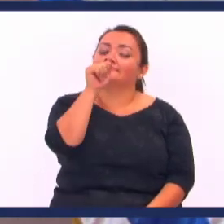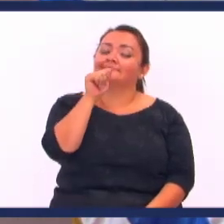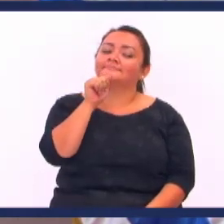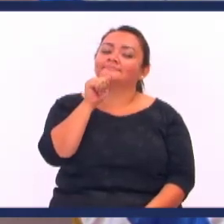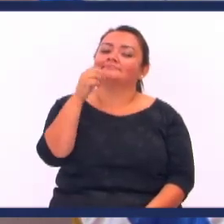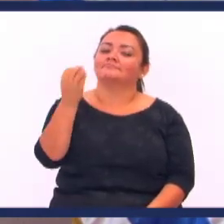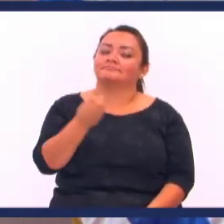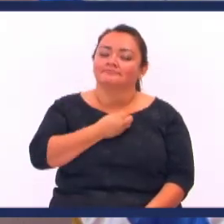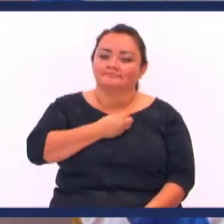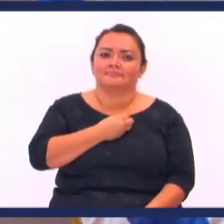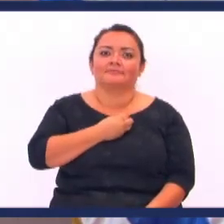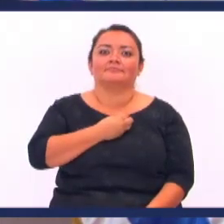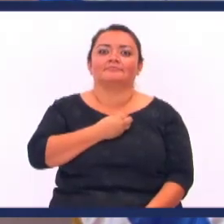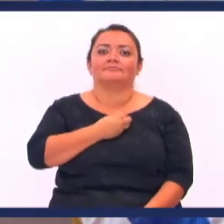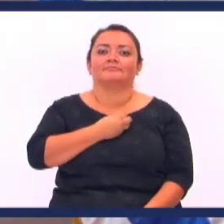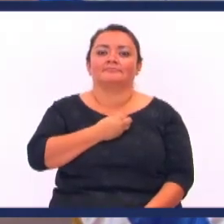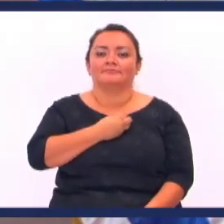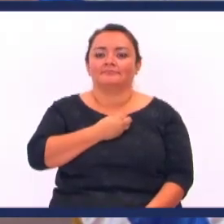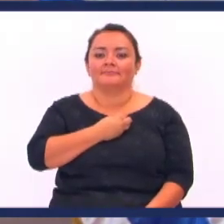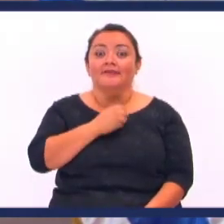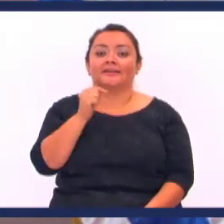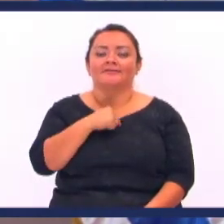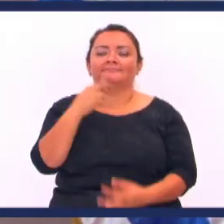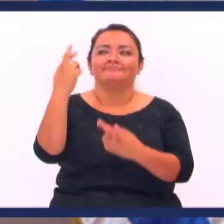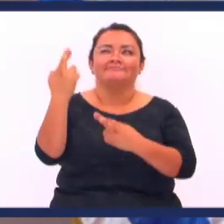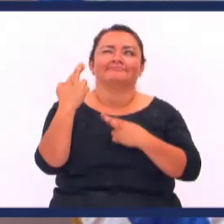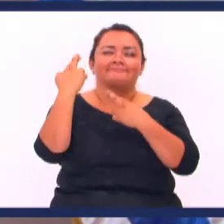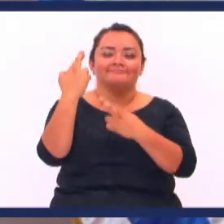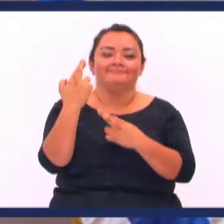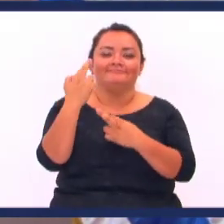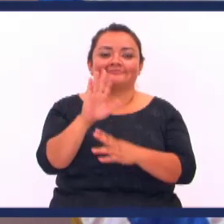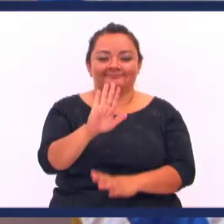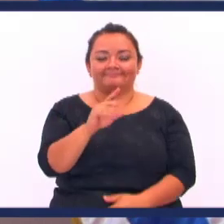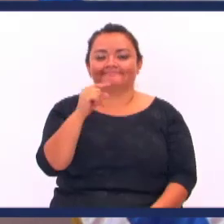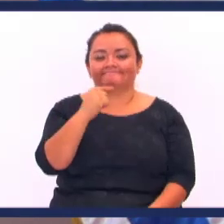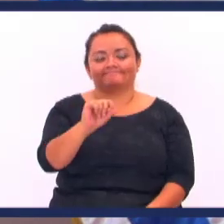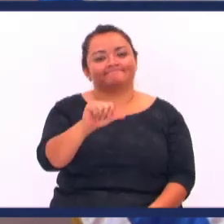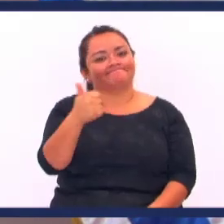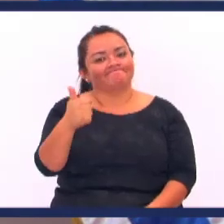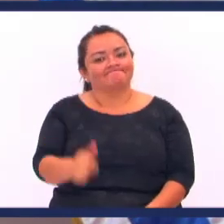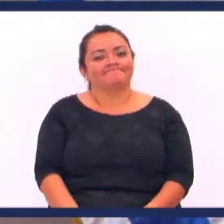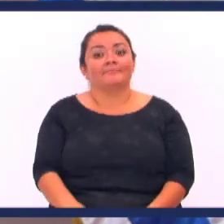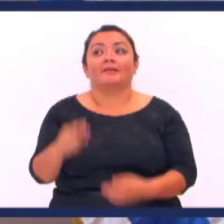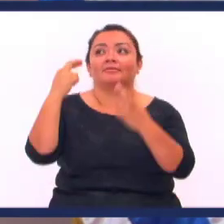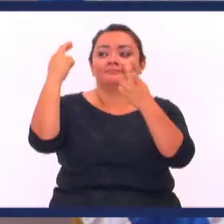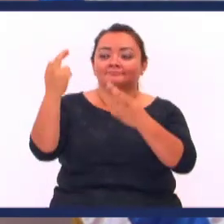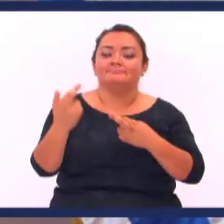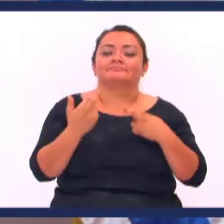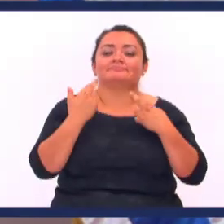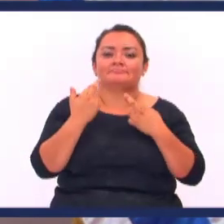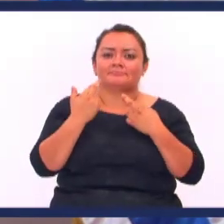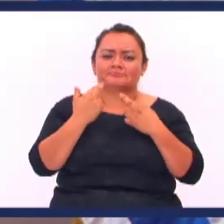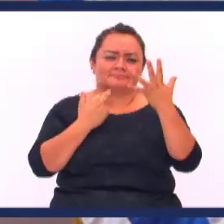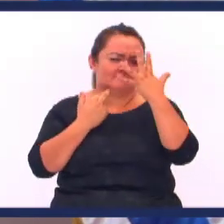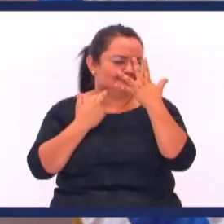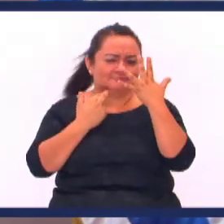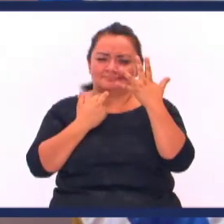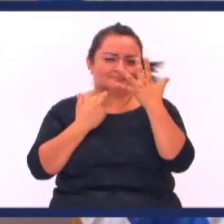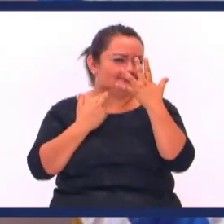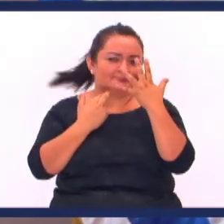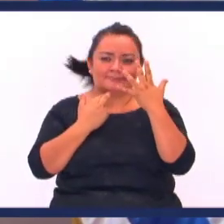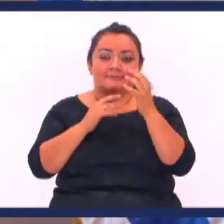Prueba Y la prueba ¿Qué nos da? Esperanza Siguiente versículo Y la esperanza No avergüenza